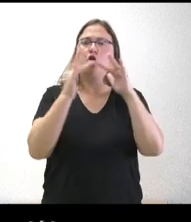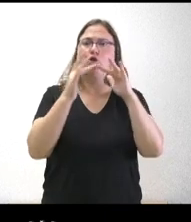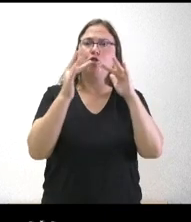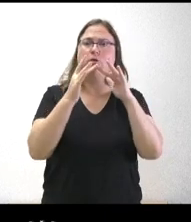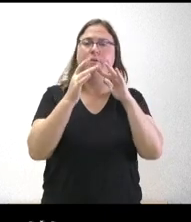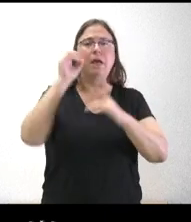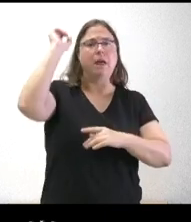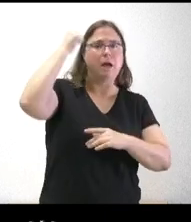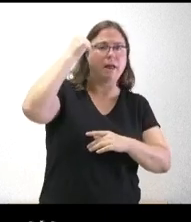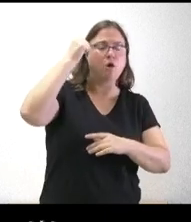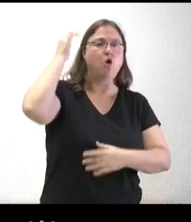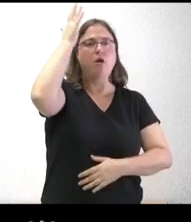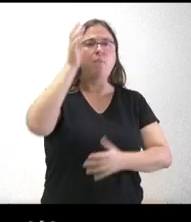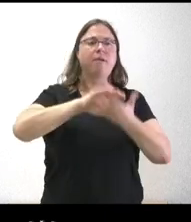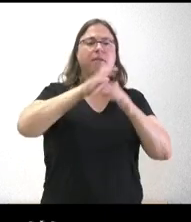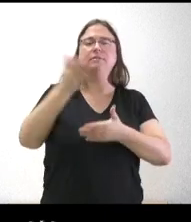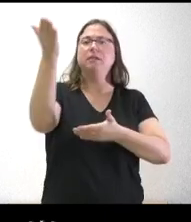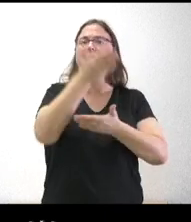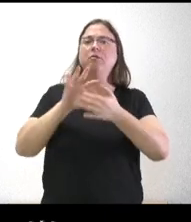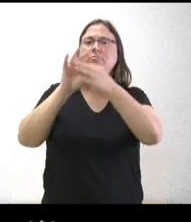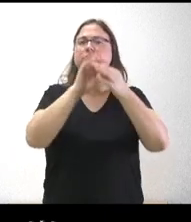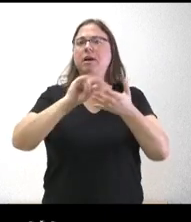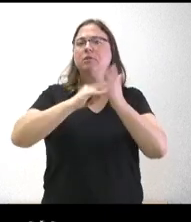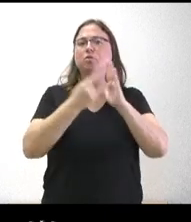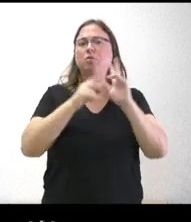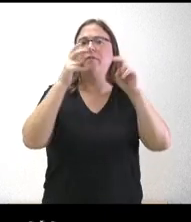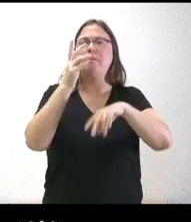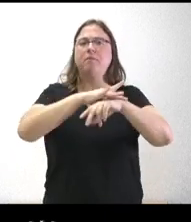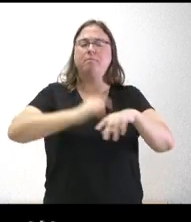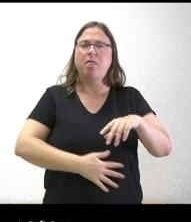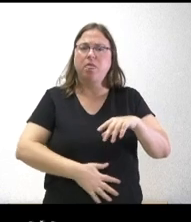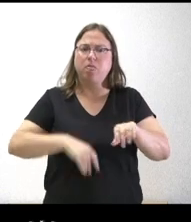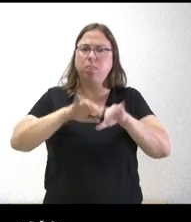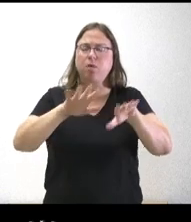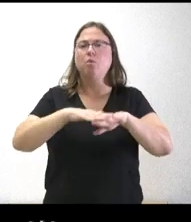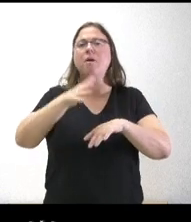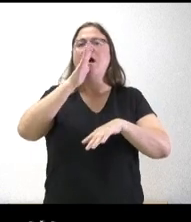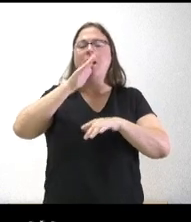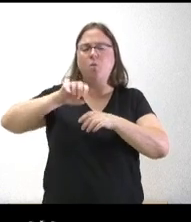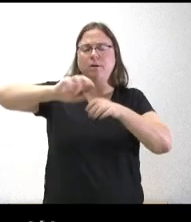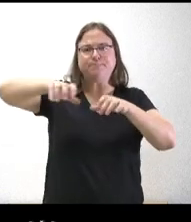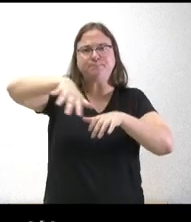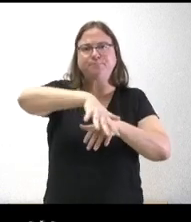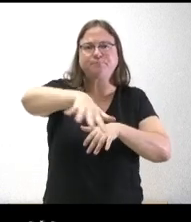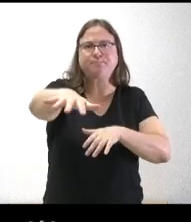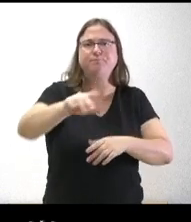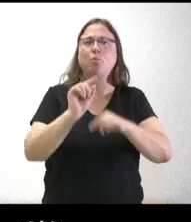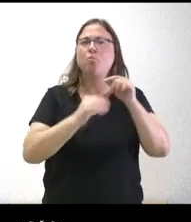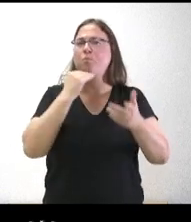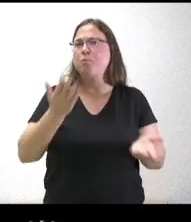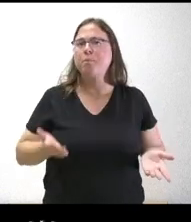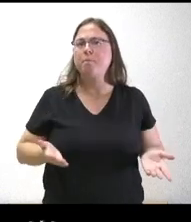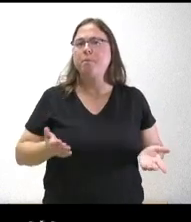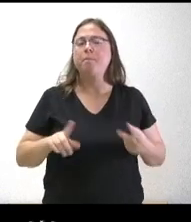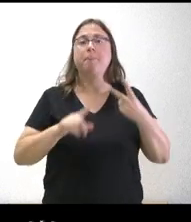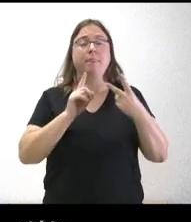Aragón Navarra y Castellón para solucionar el tema sobre este mismo tema quería preguntarle sobre el